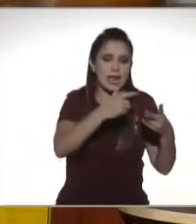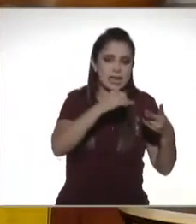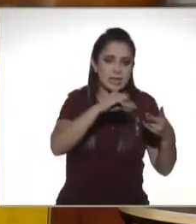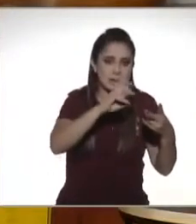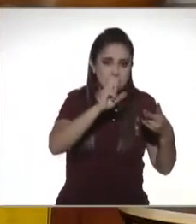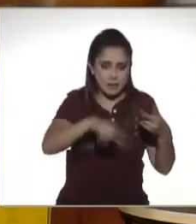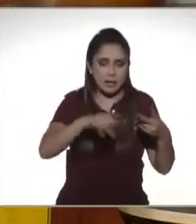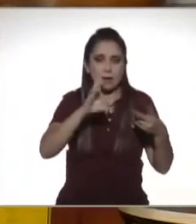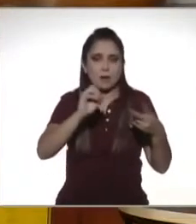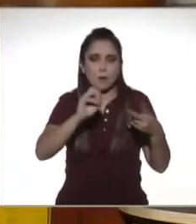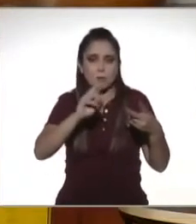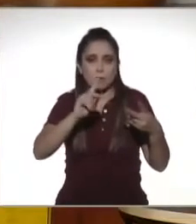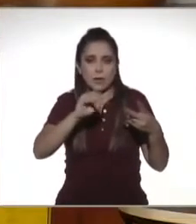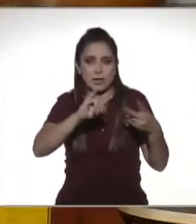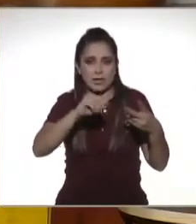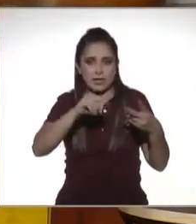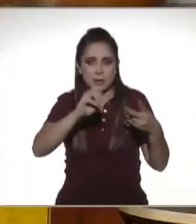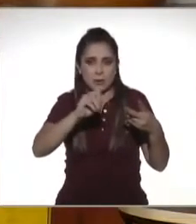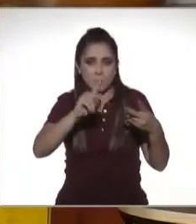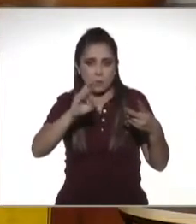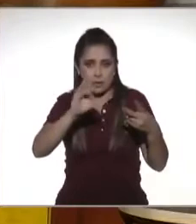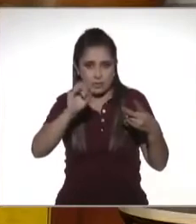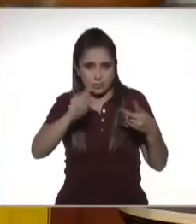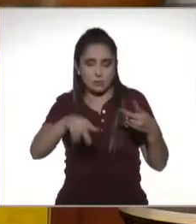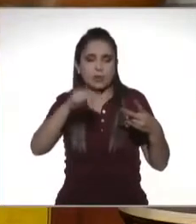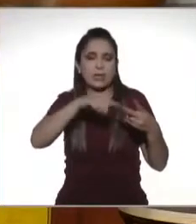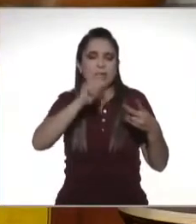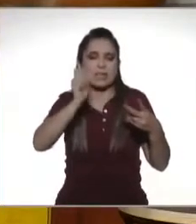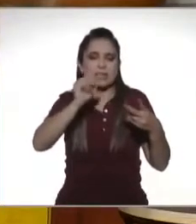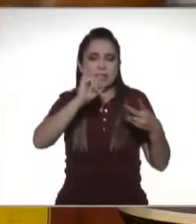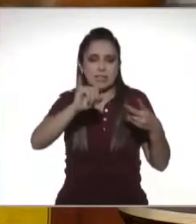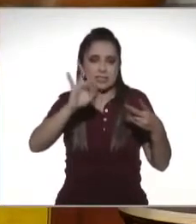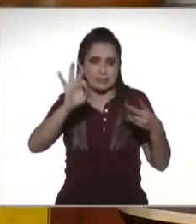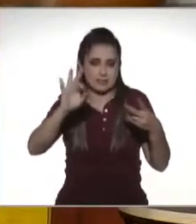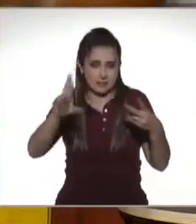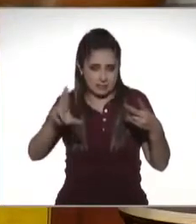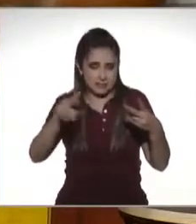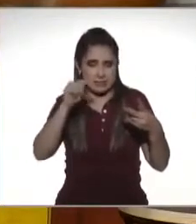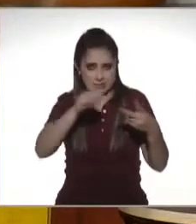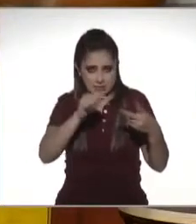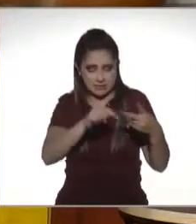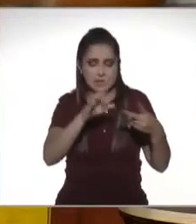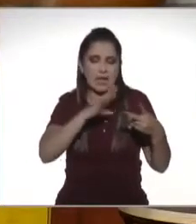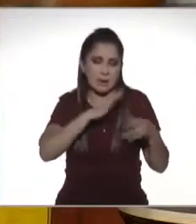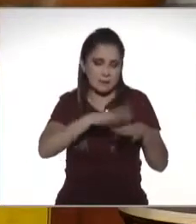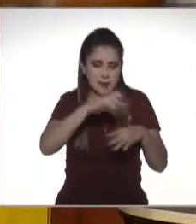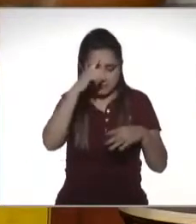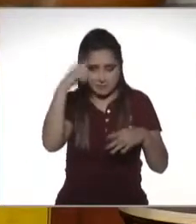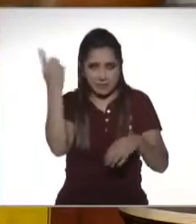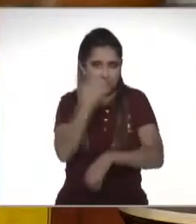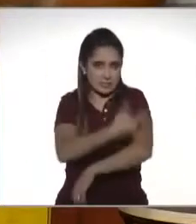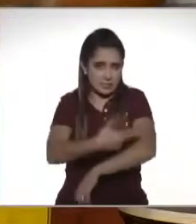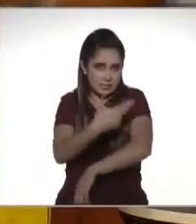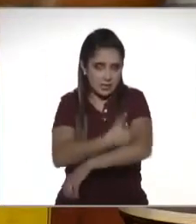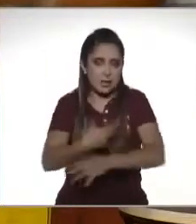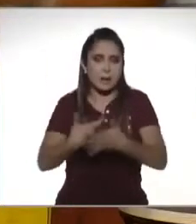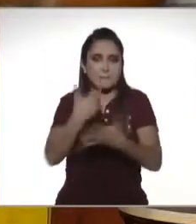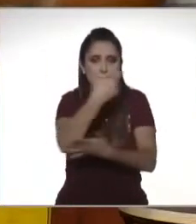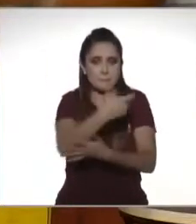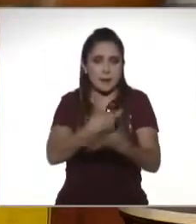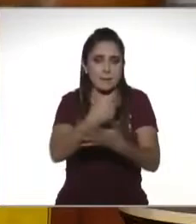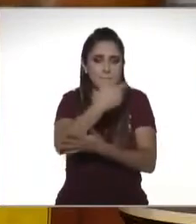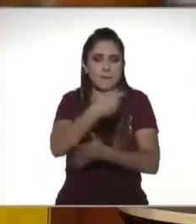incorporación fiscal que ese es el famoso RIF esos son los dos regímenes este tiene más facilidades los pagos son